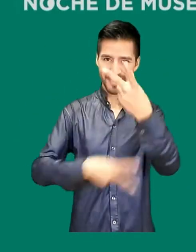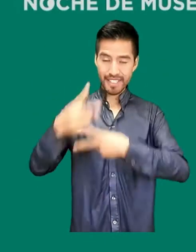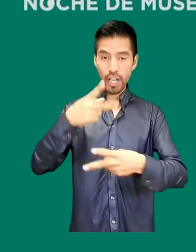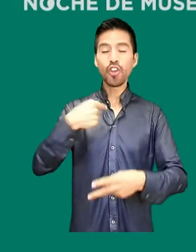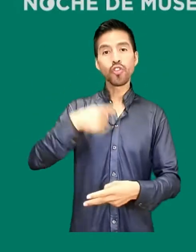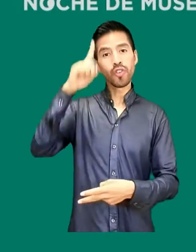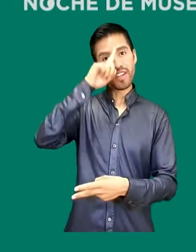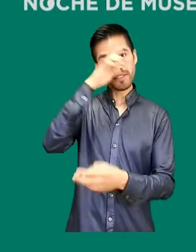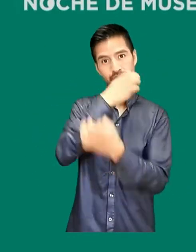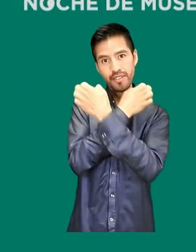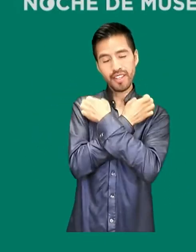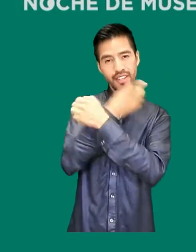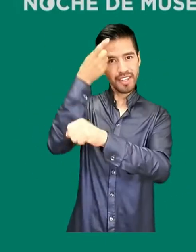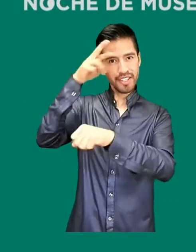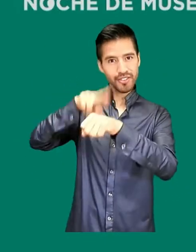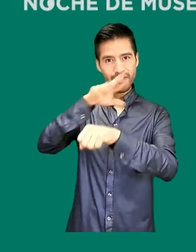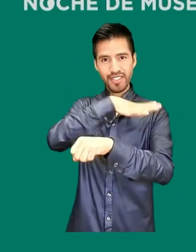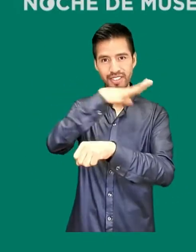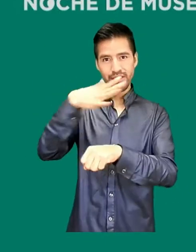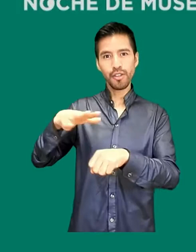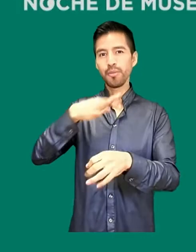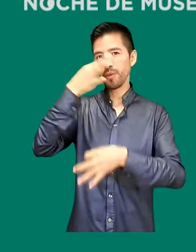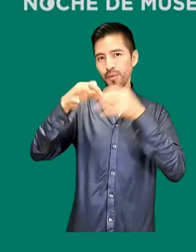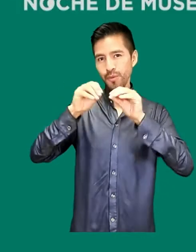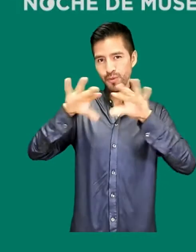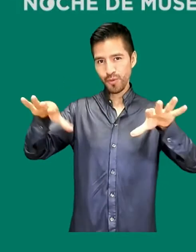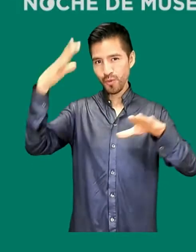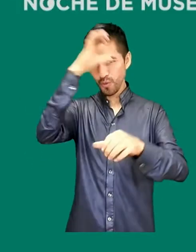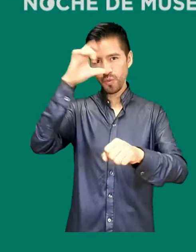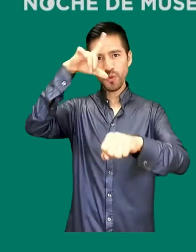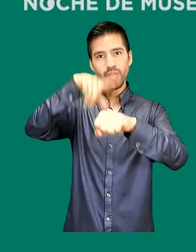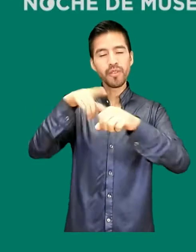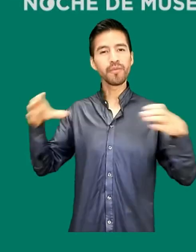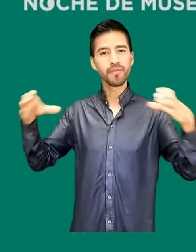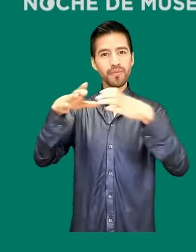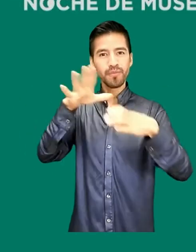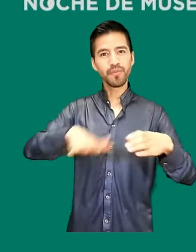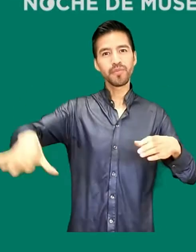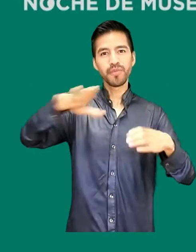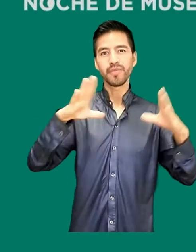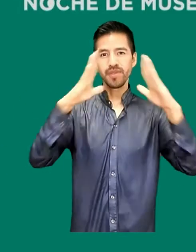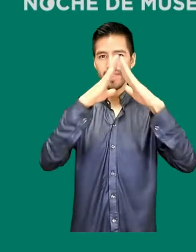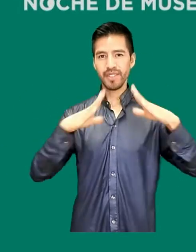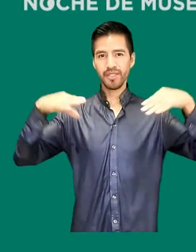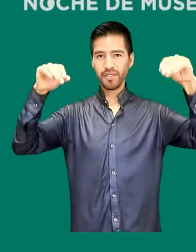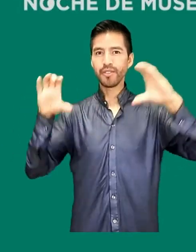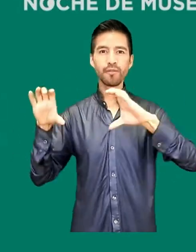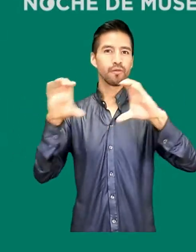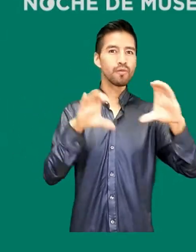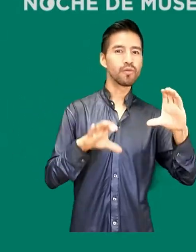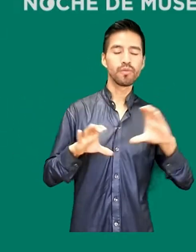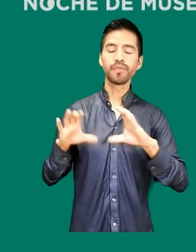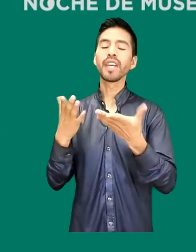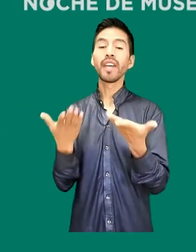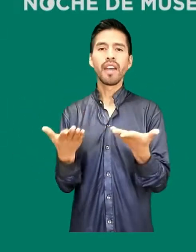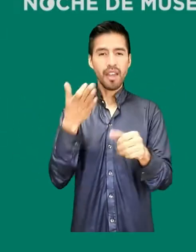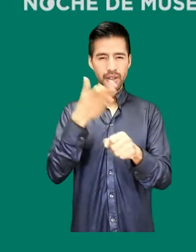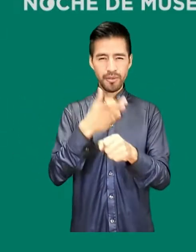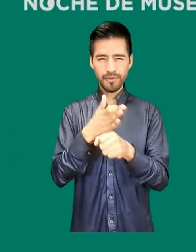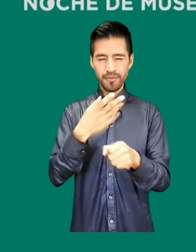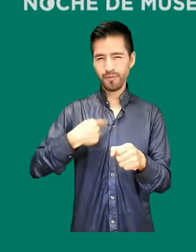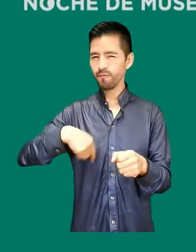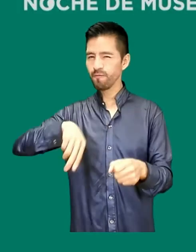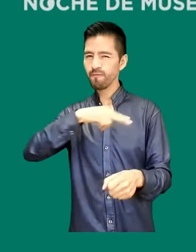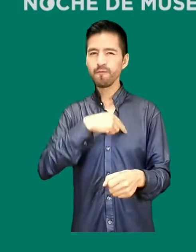asesora educativa de la Dirección General de Promoción Cultural y Acervo Patrimonial y de la Conservaduría de Palacio Nacional. Esta ocasión